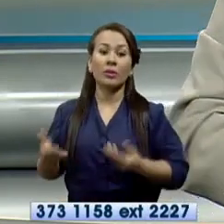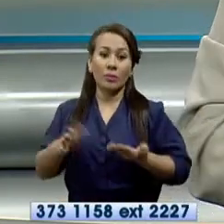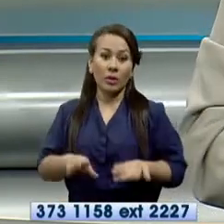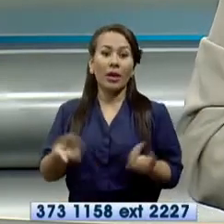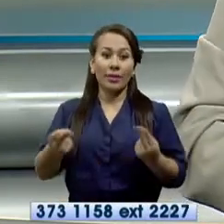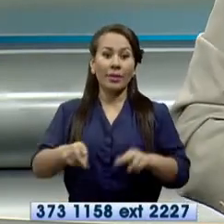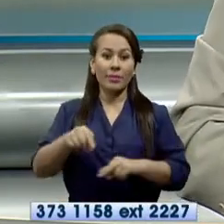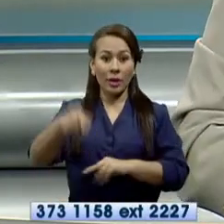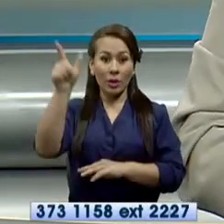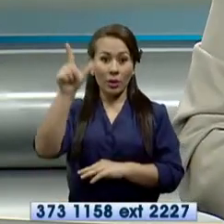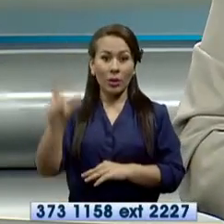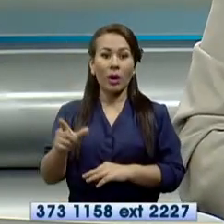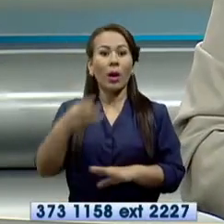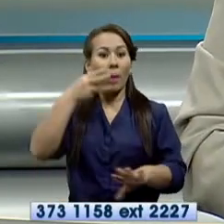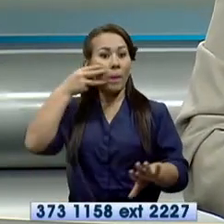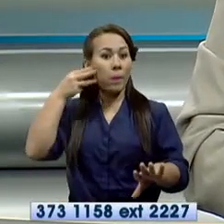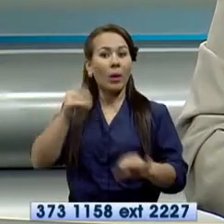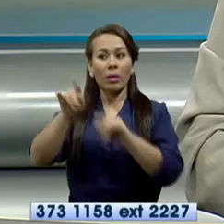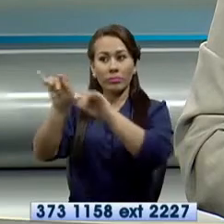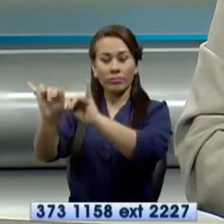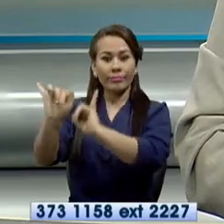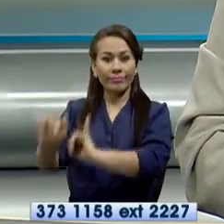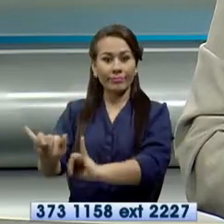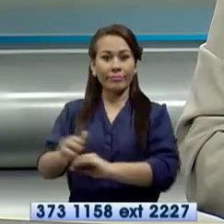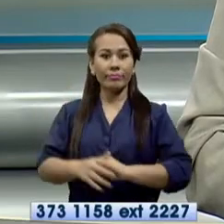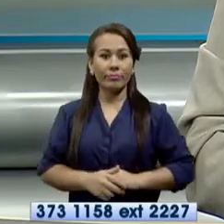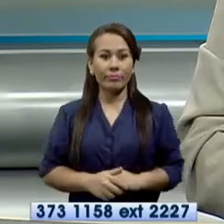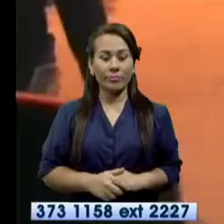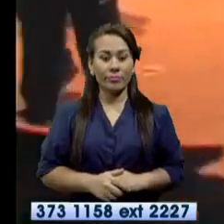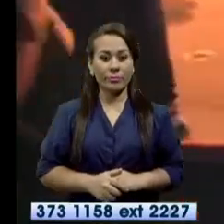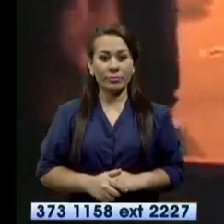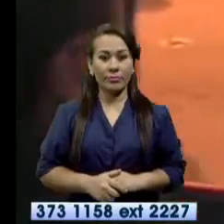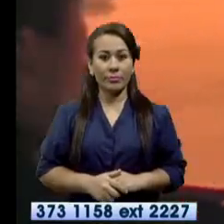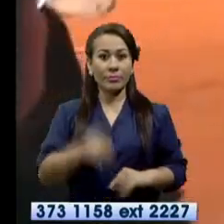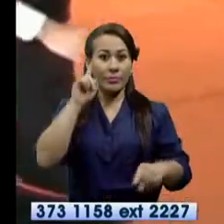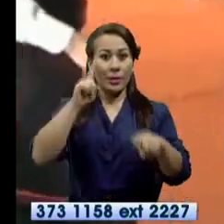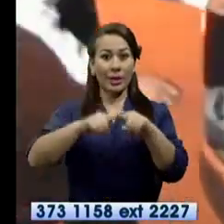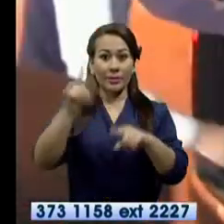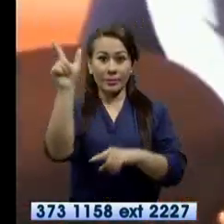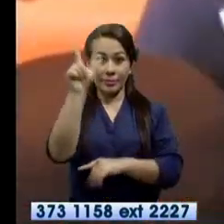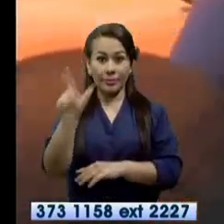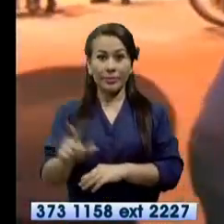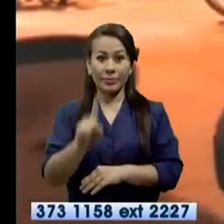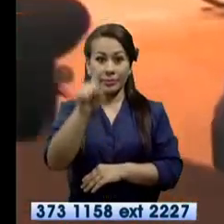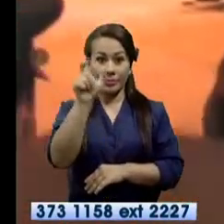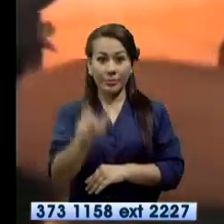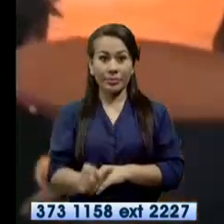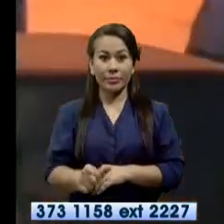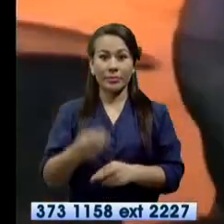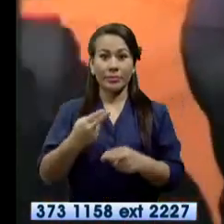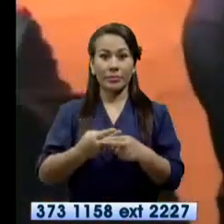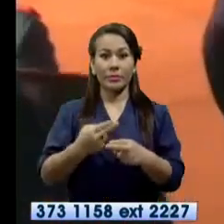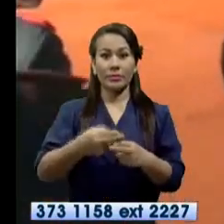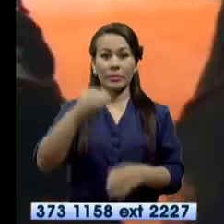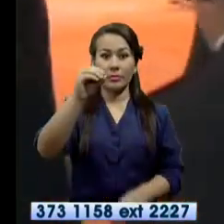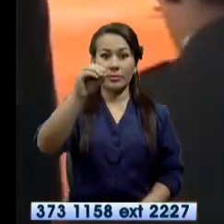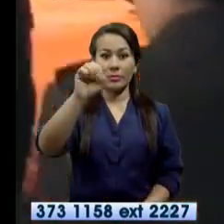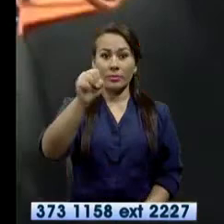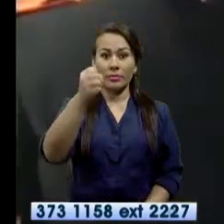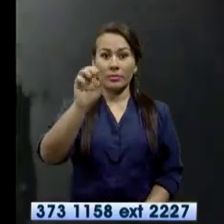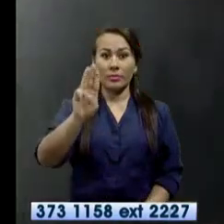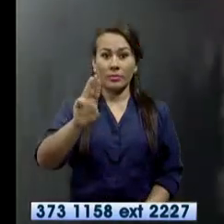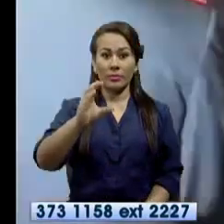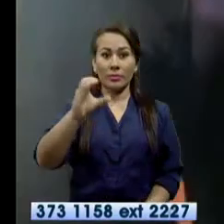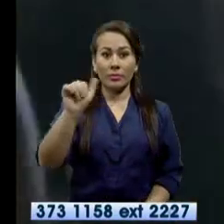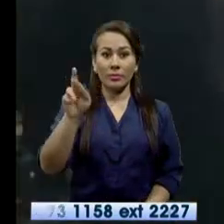será velado en la ciudad amazónica de Tena. Hasta la ciudad de Loja llegaron los restos del cabo segundo Oscar Efraín Pinta,